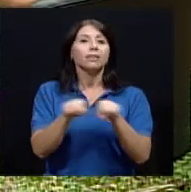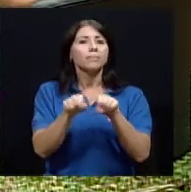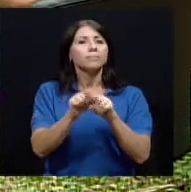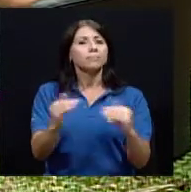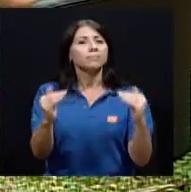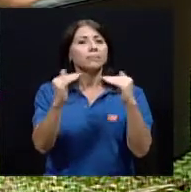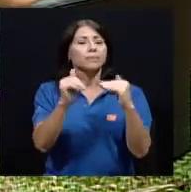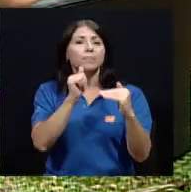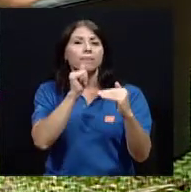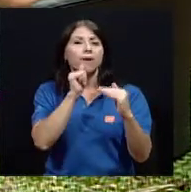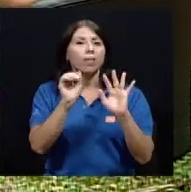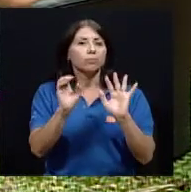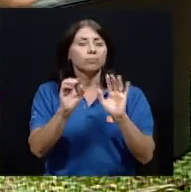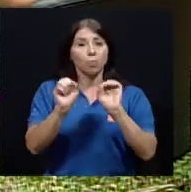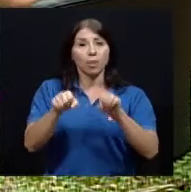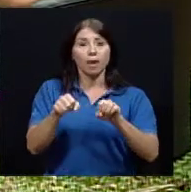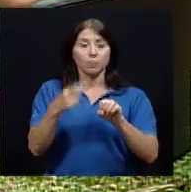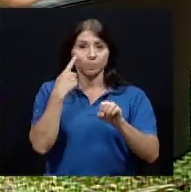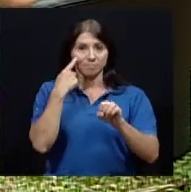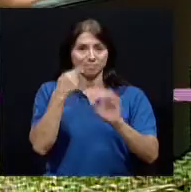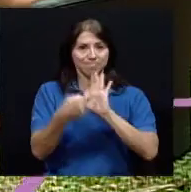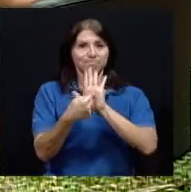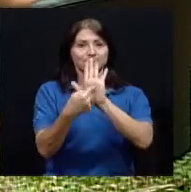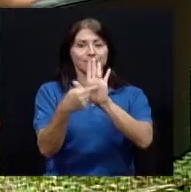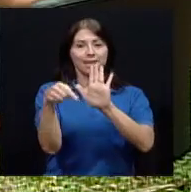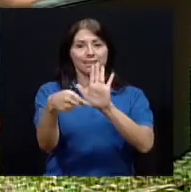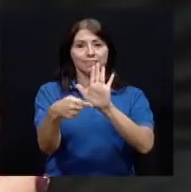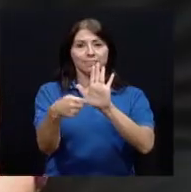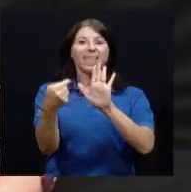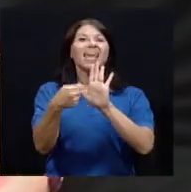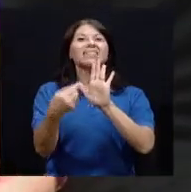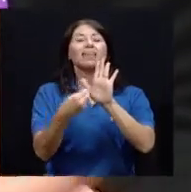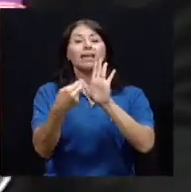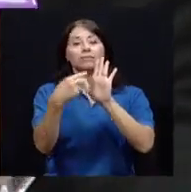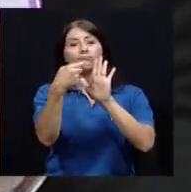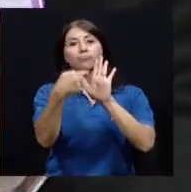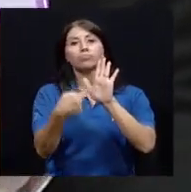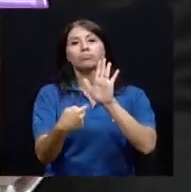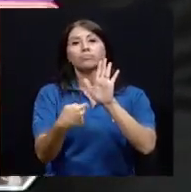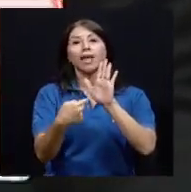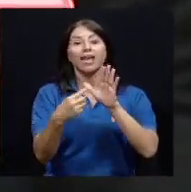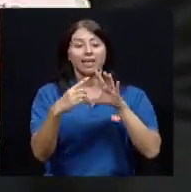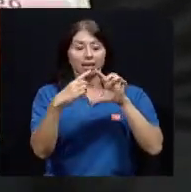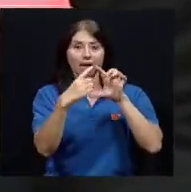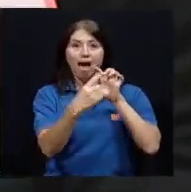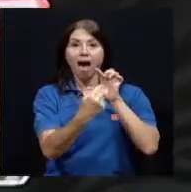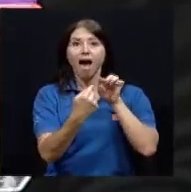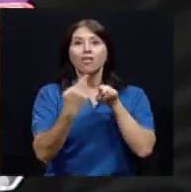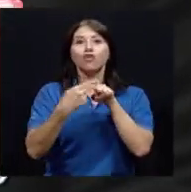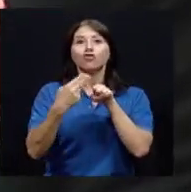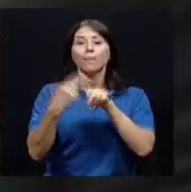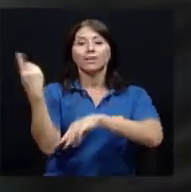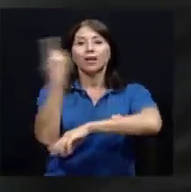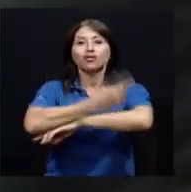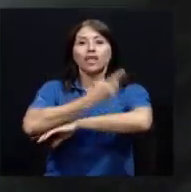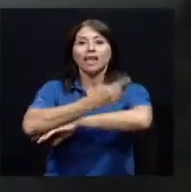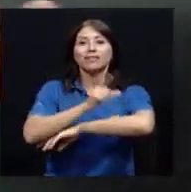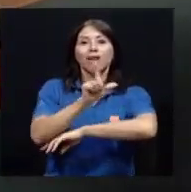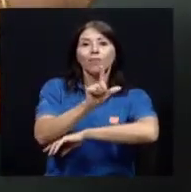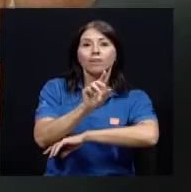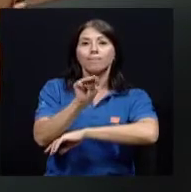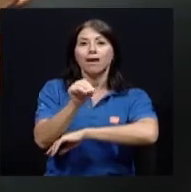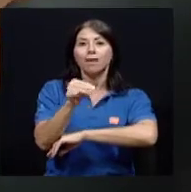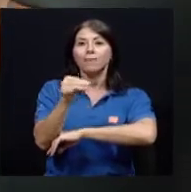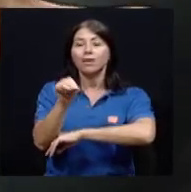este este viene con los nombres de los días de la semana entonces lo podemos tener y alistarlo por ejemplo los domingos y entonces